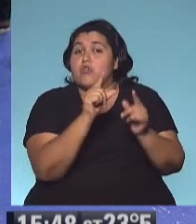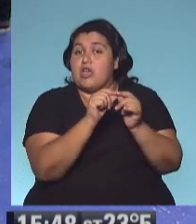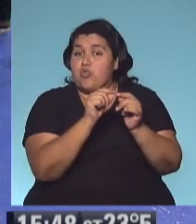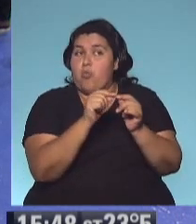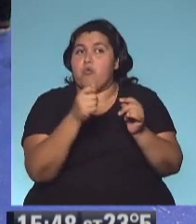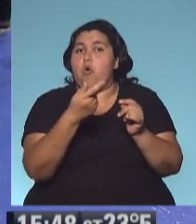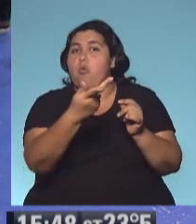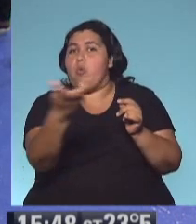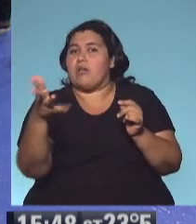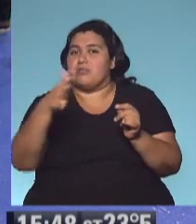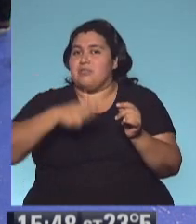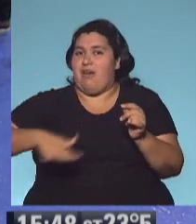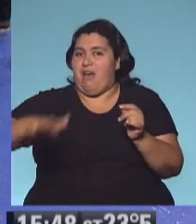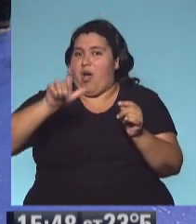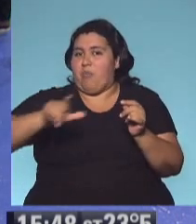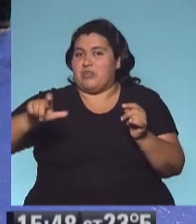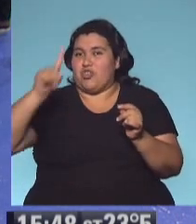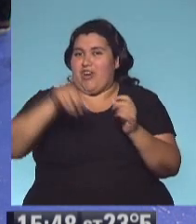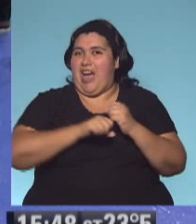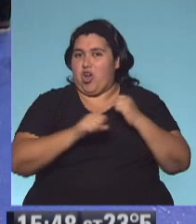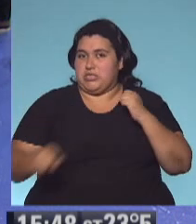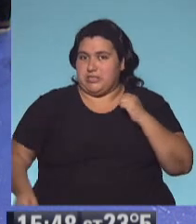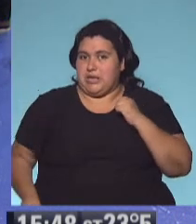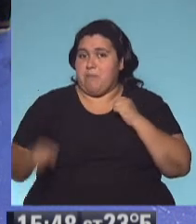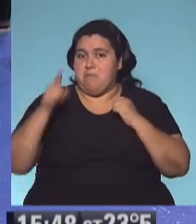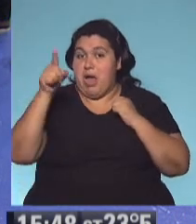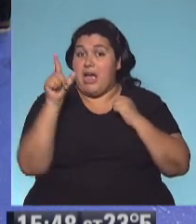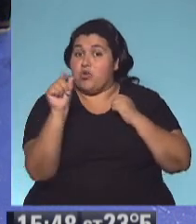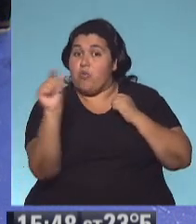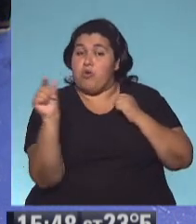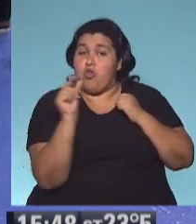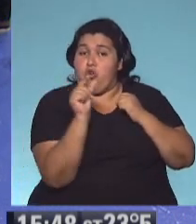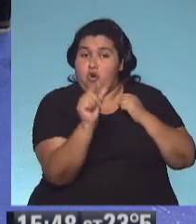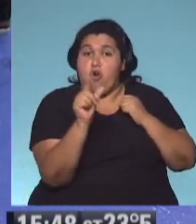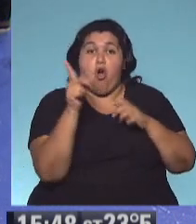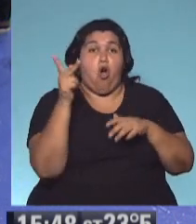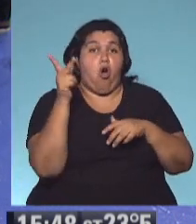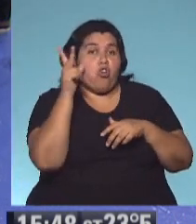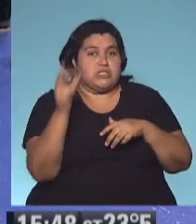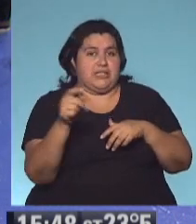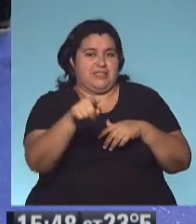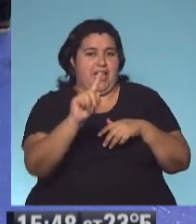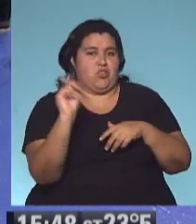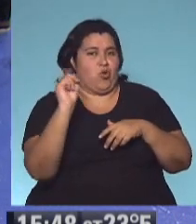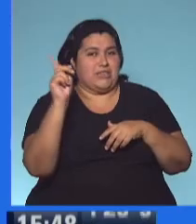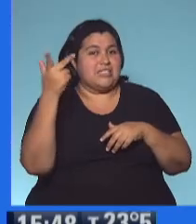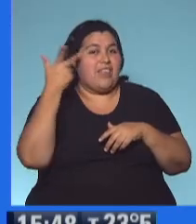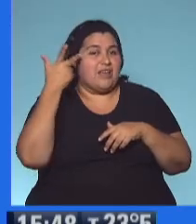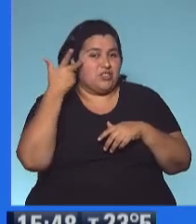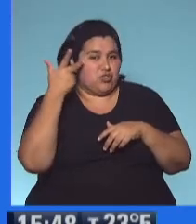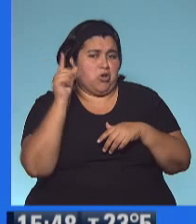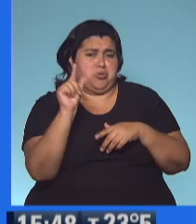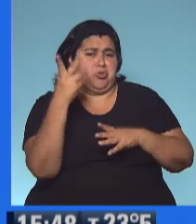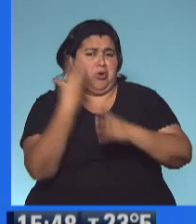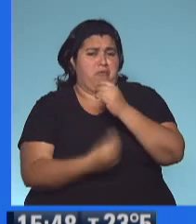población donde ella está, que José sepa, ese numerito no es 80, sino 18. Pero eso es la única cosa, es un error,